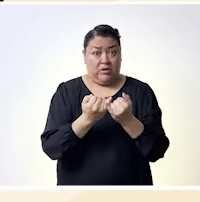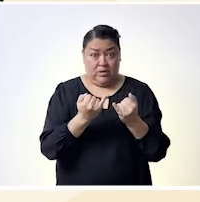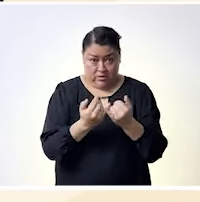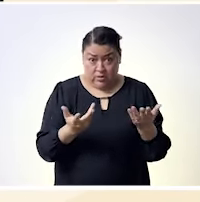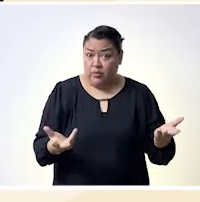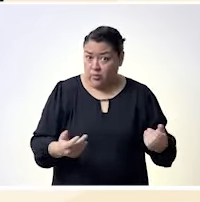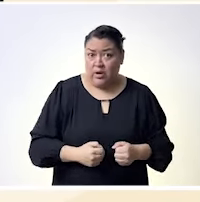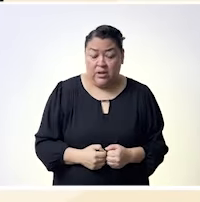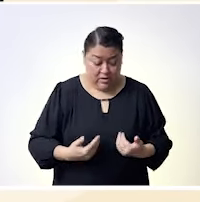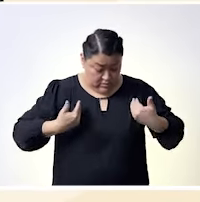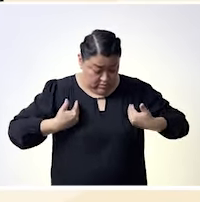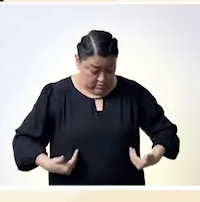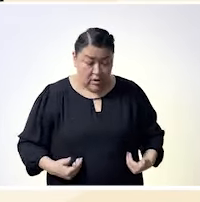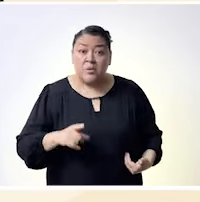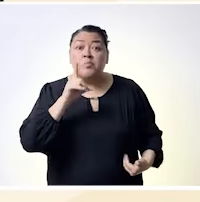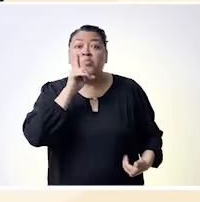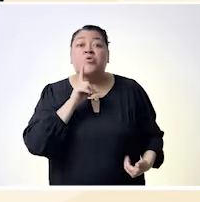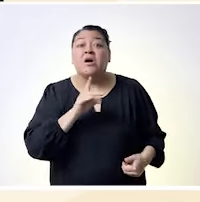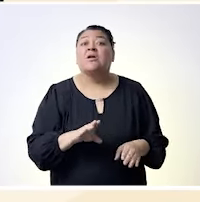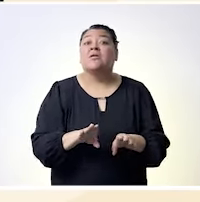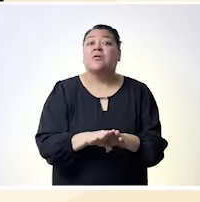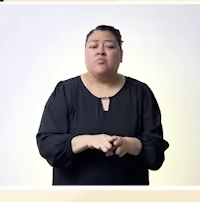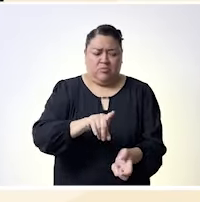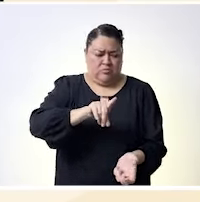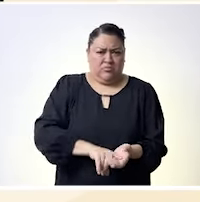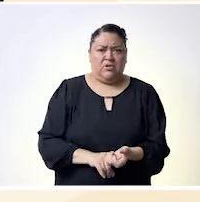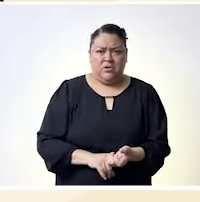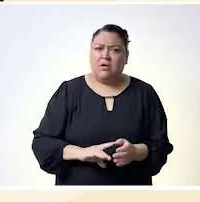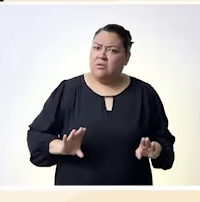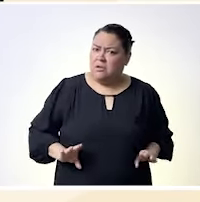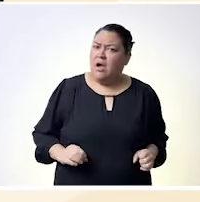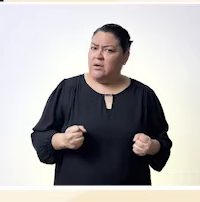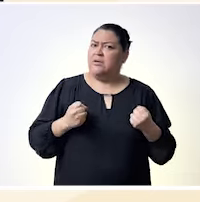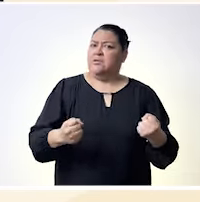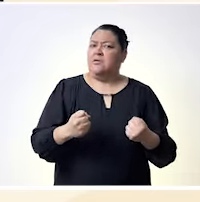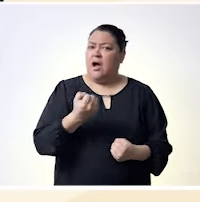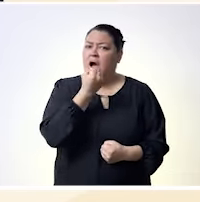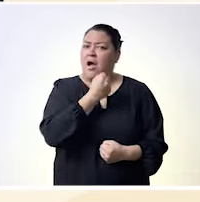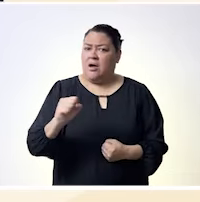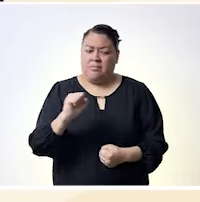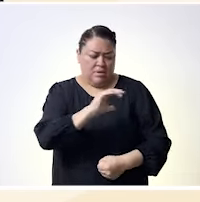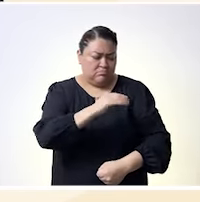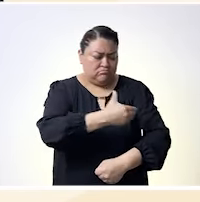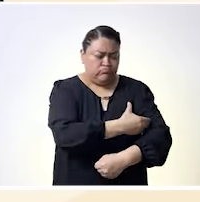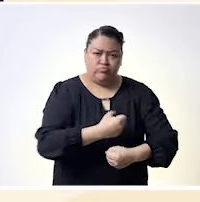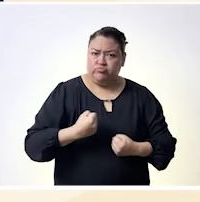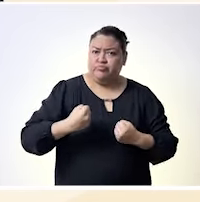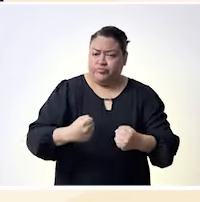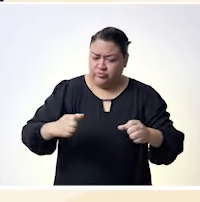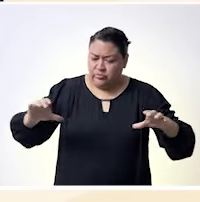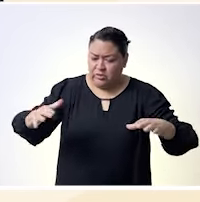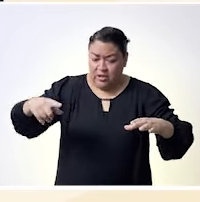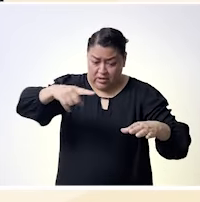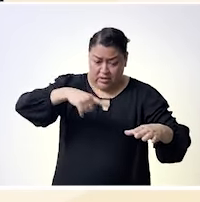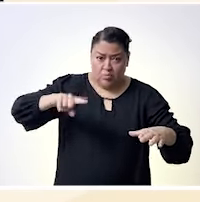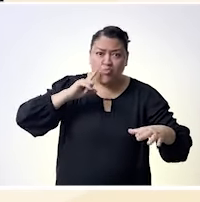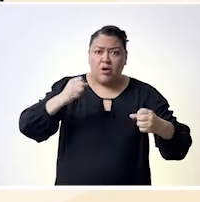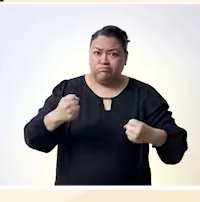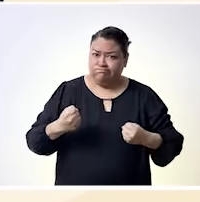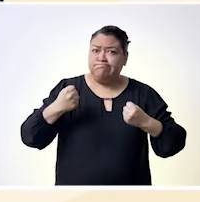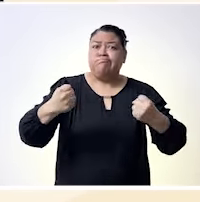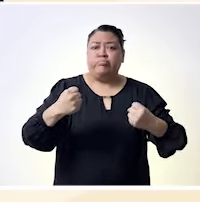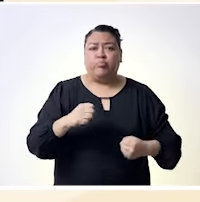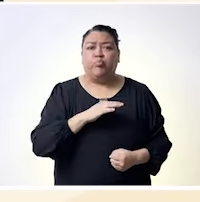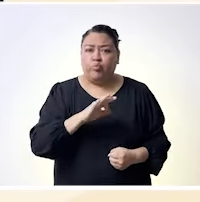empoderamiento proceso colectivo y la respuesta tendrá que ser en primera instancia dice Marcela Lagarde pues bueno la